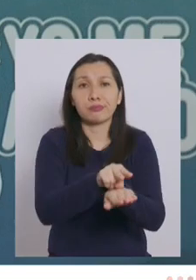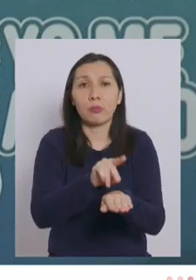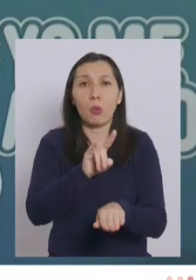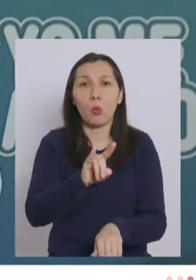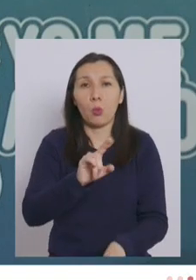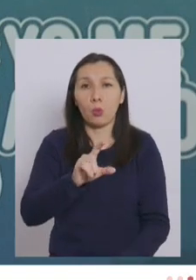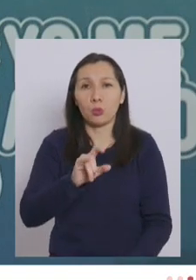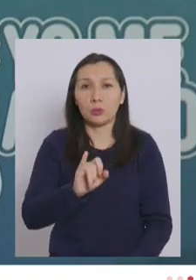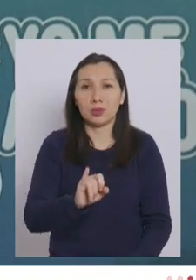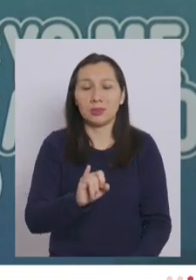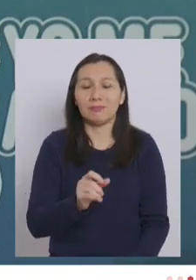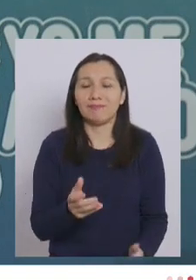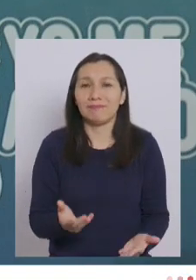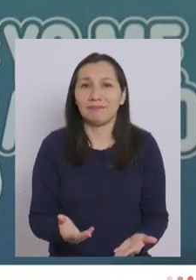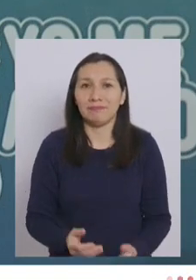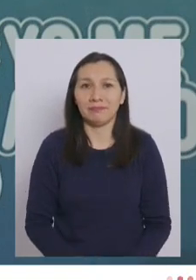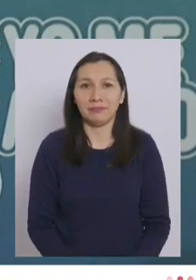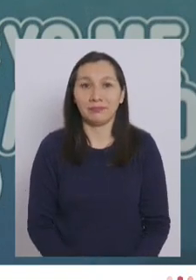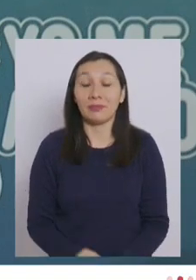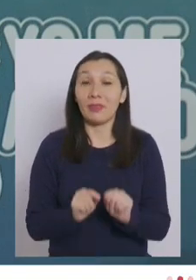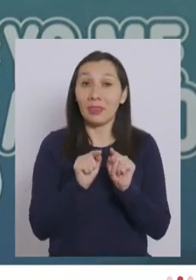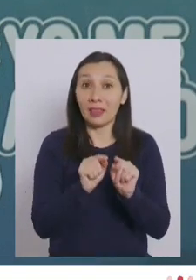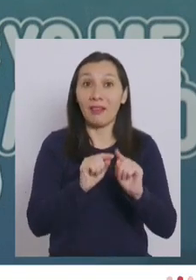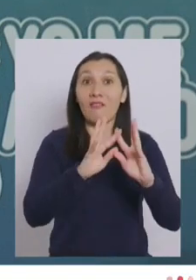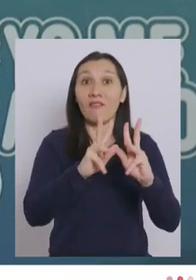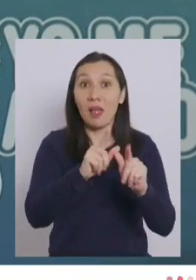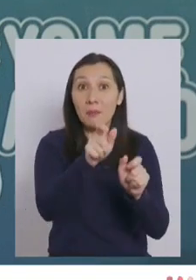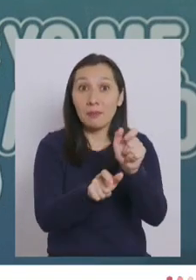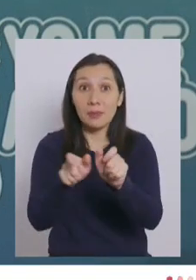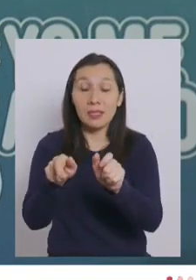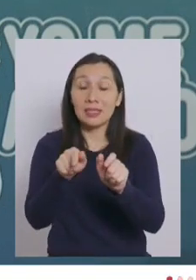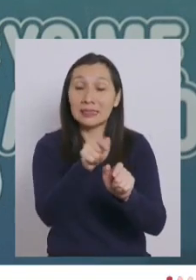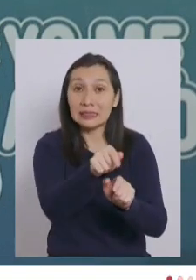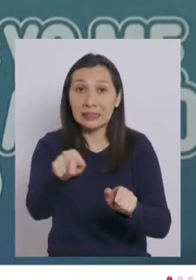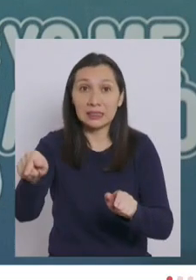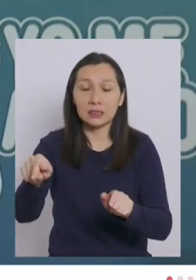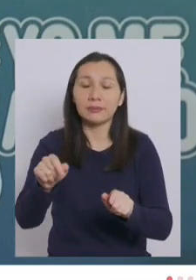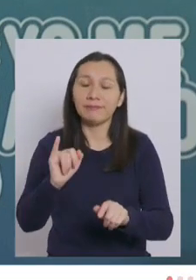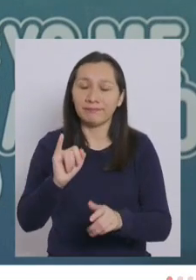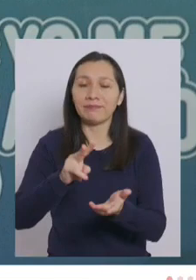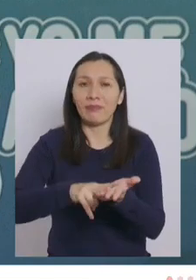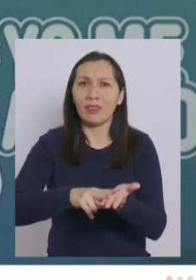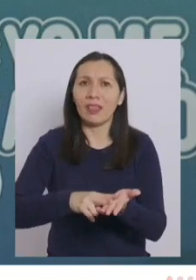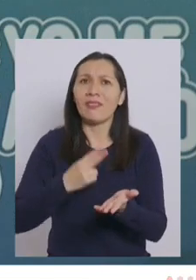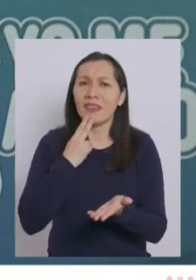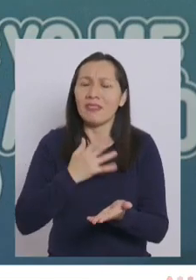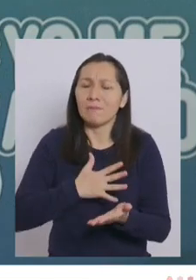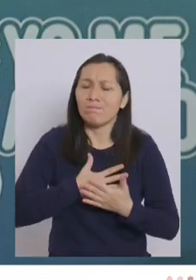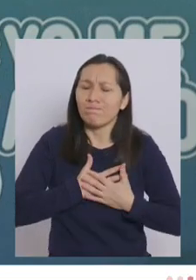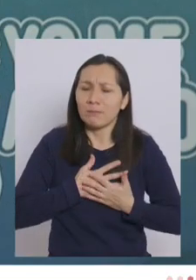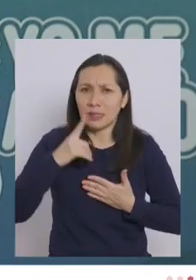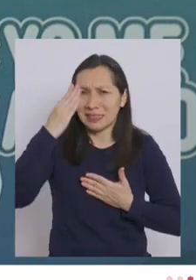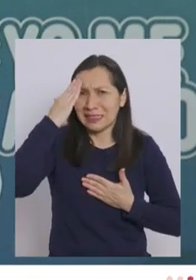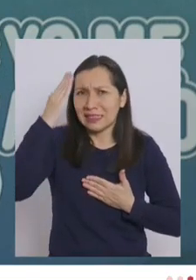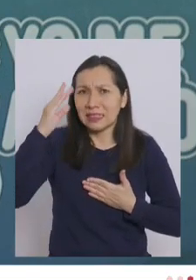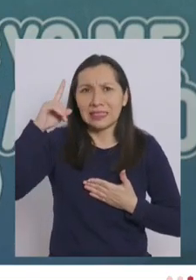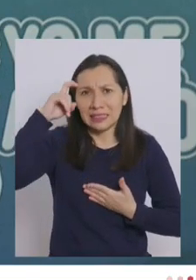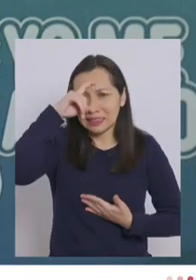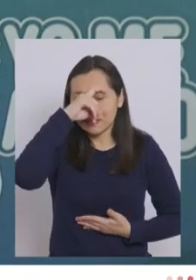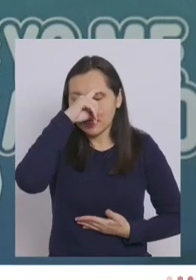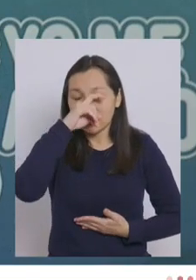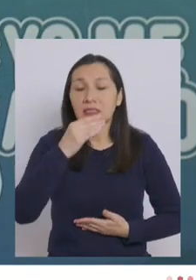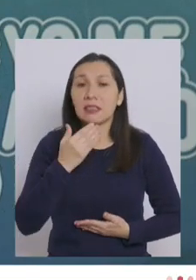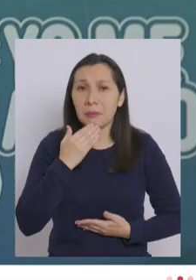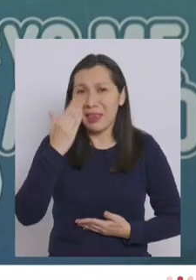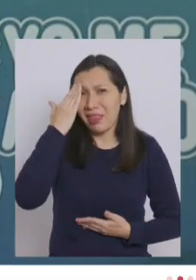intensivos. Esas familias sí que han debido vivir días complejos. También,